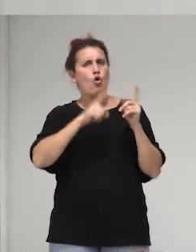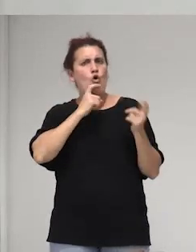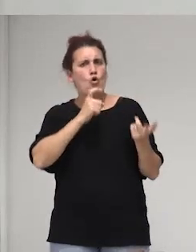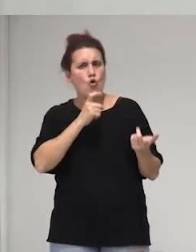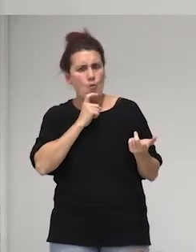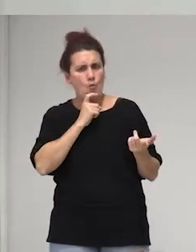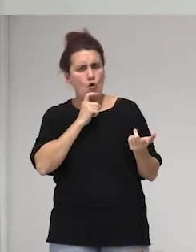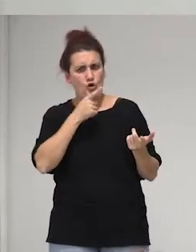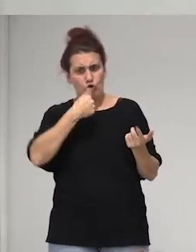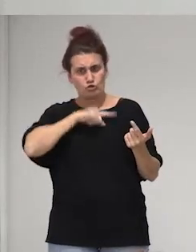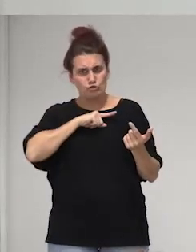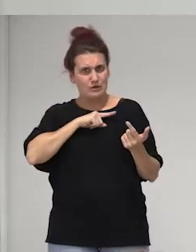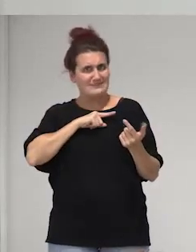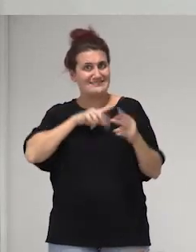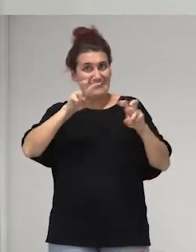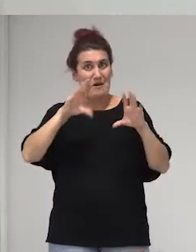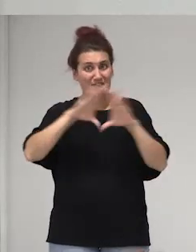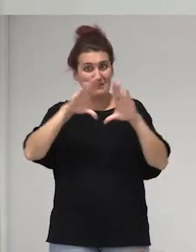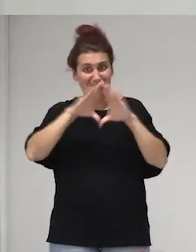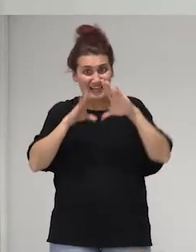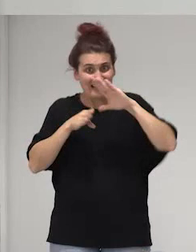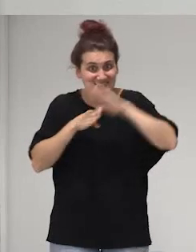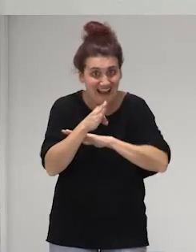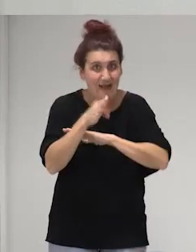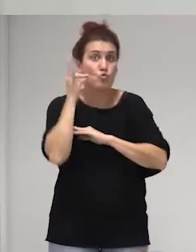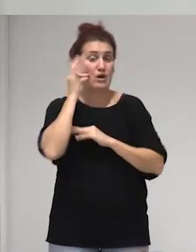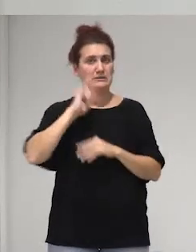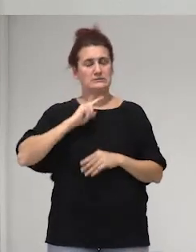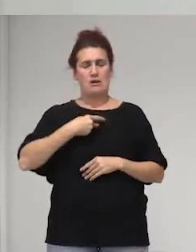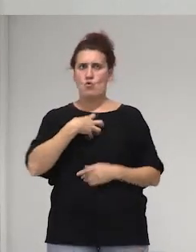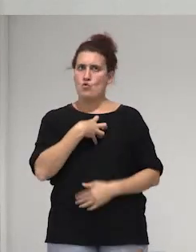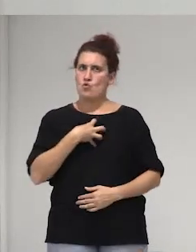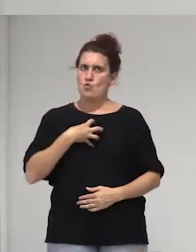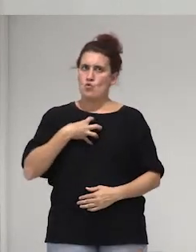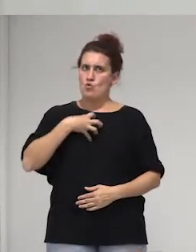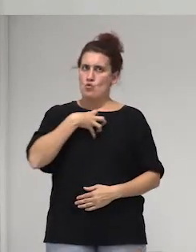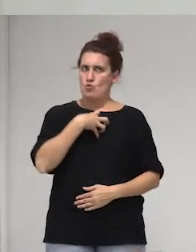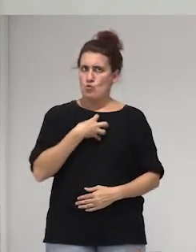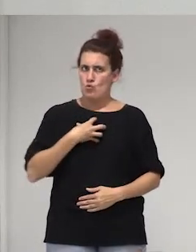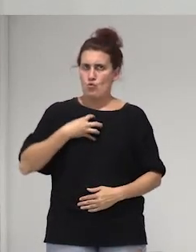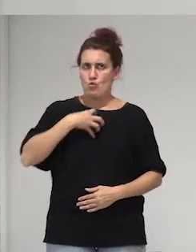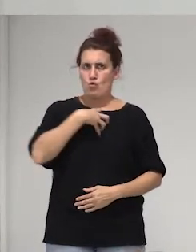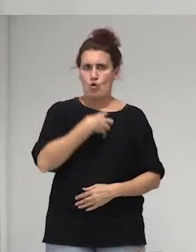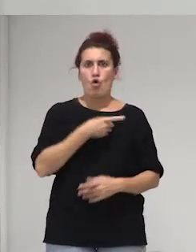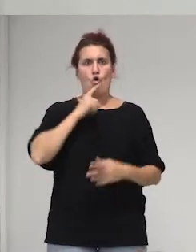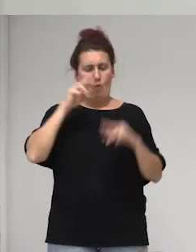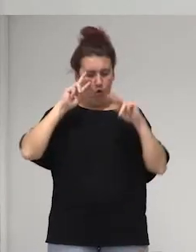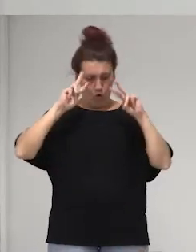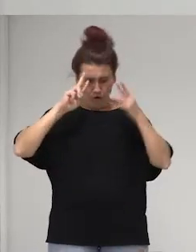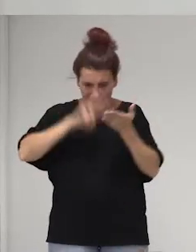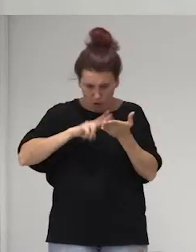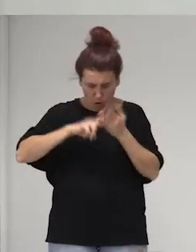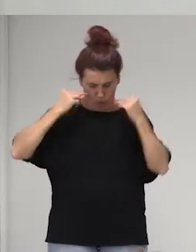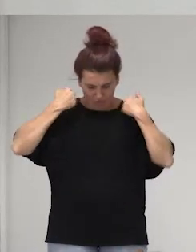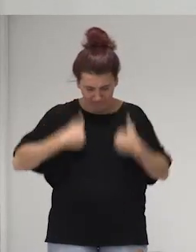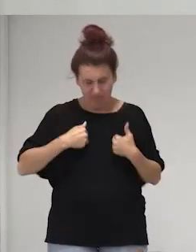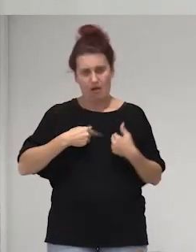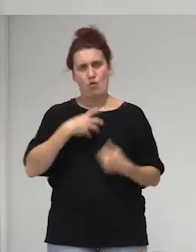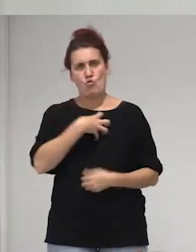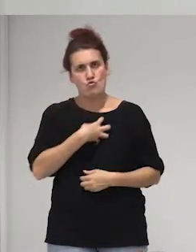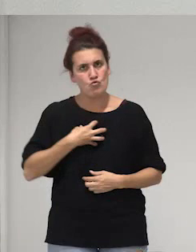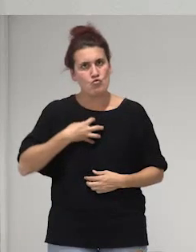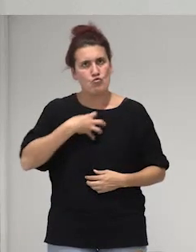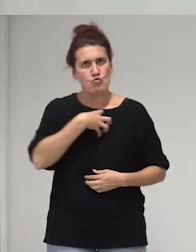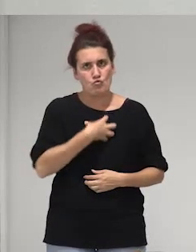costado entrar al ámbito feminista en las mujeres trans como nos ha costado ser reconocidas como nos ha costado tener